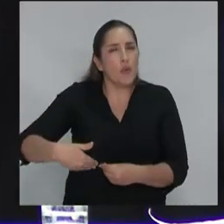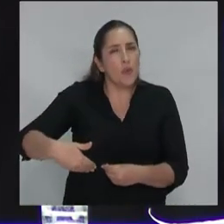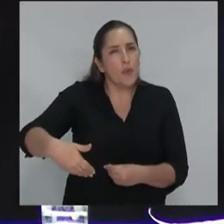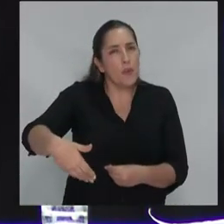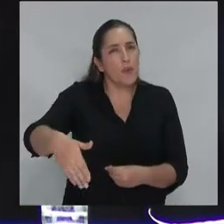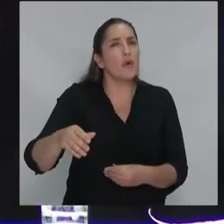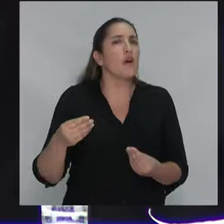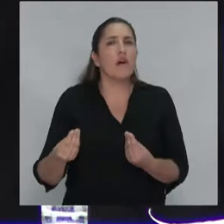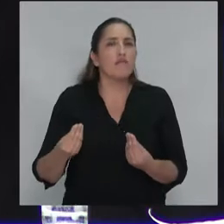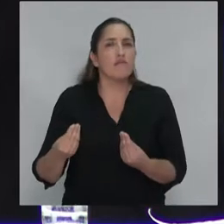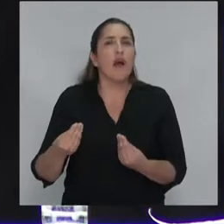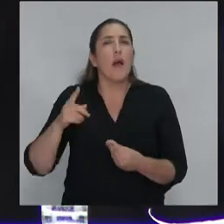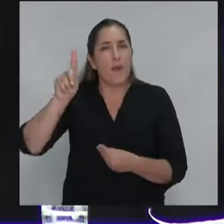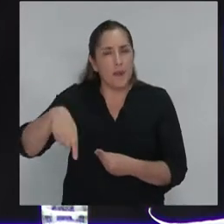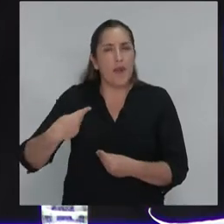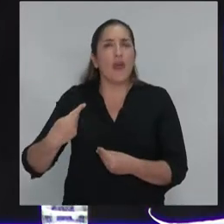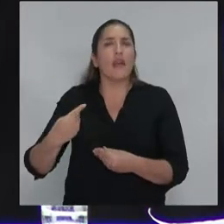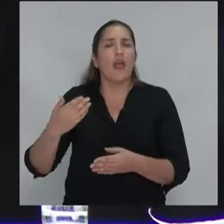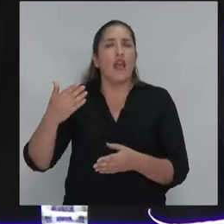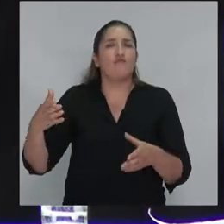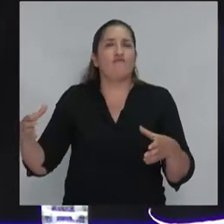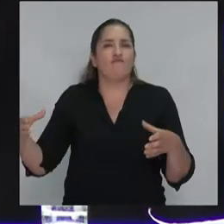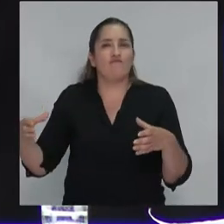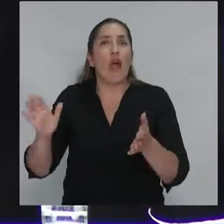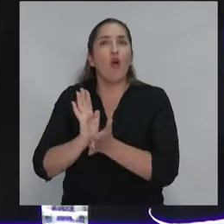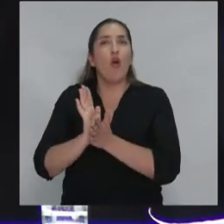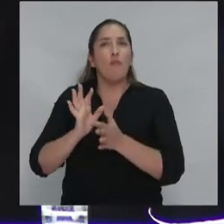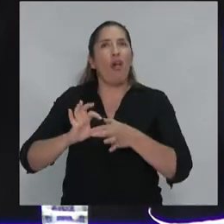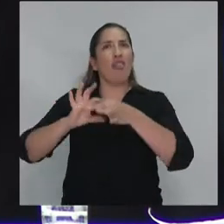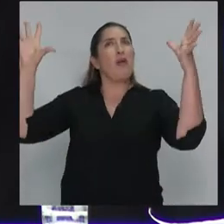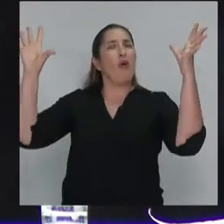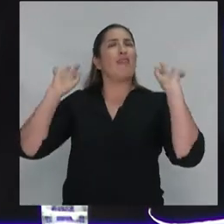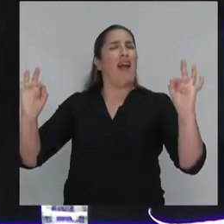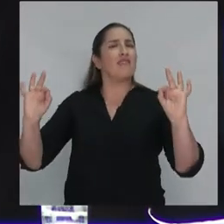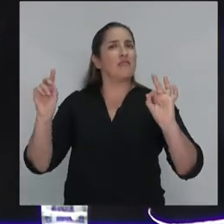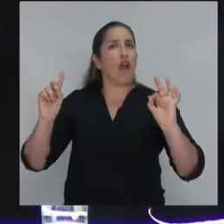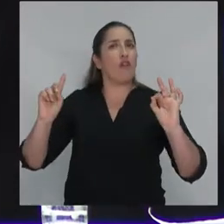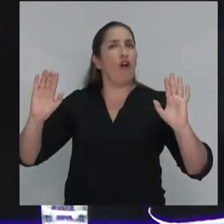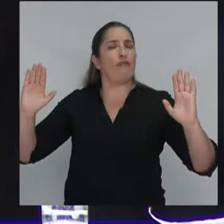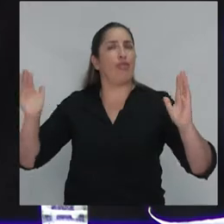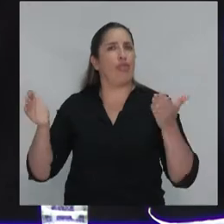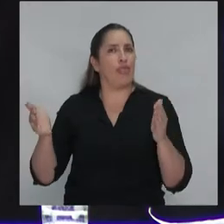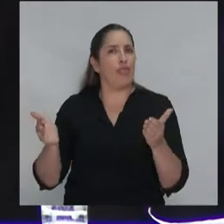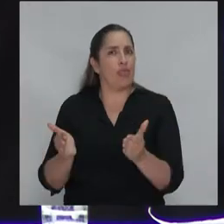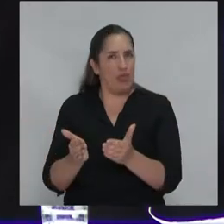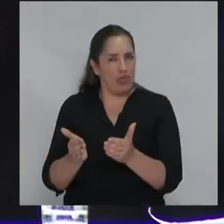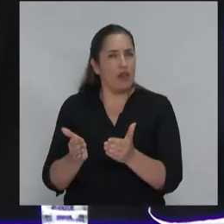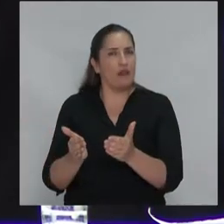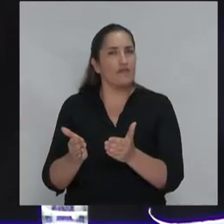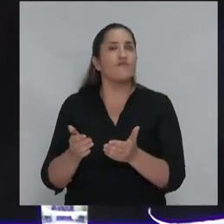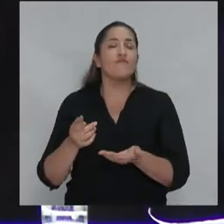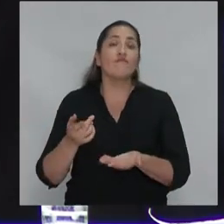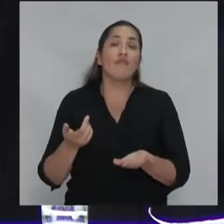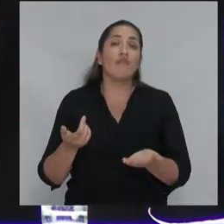reducción, limitación de la democracia. Mientras que sí están articuladas de una